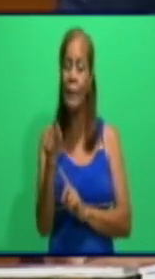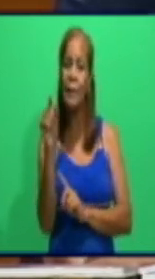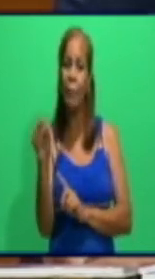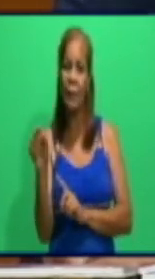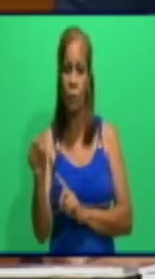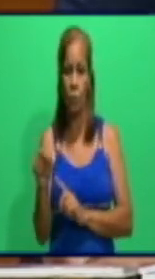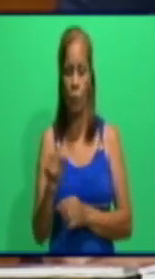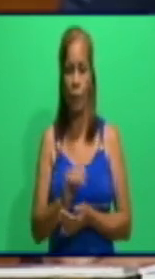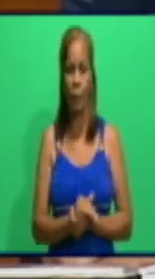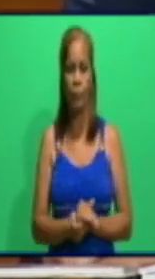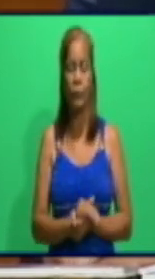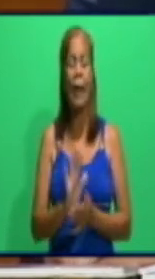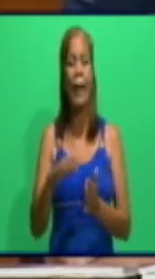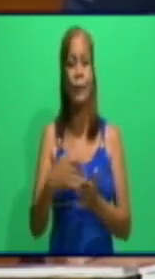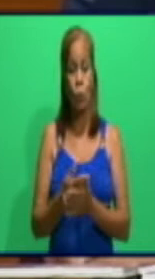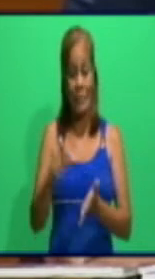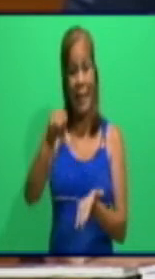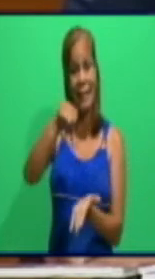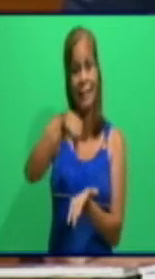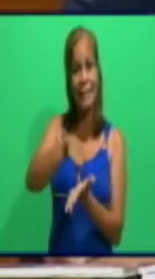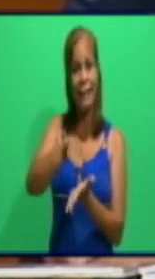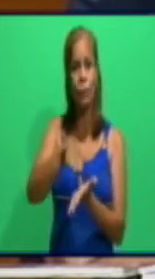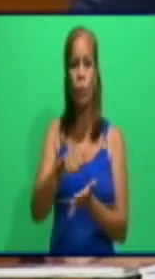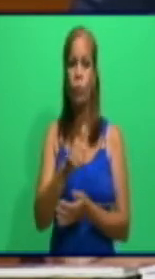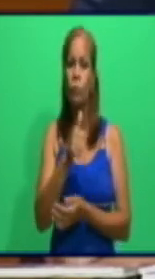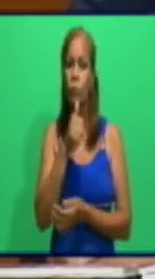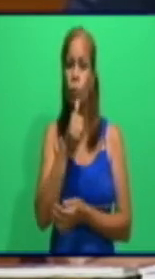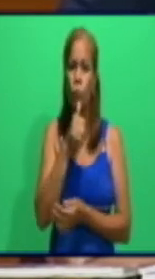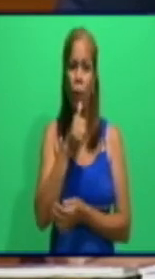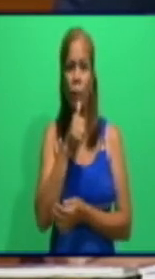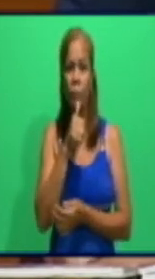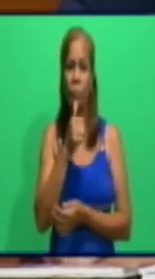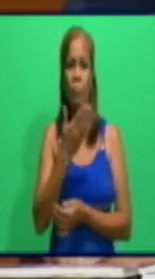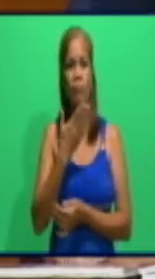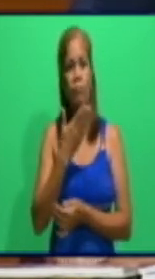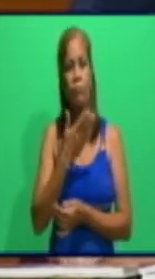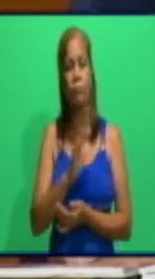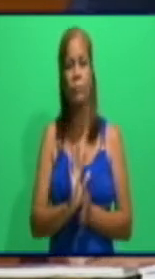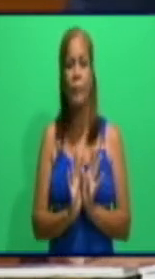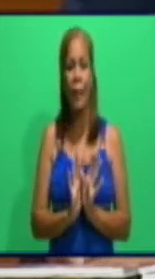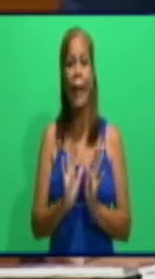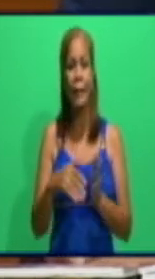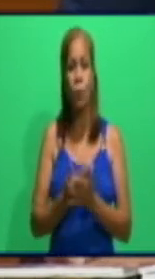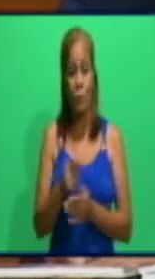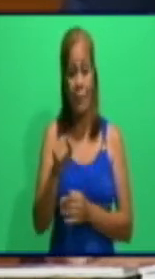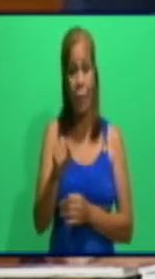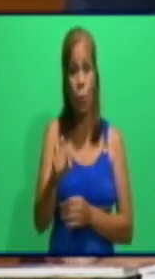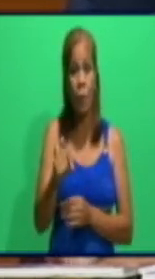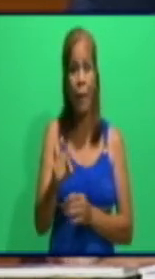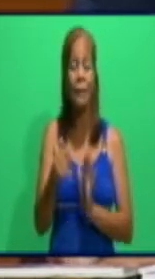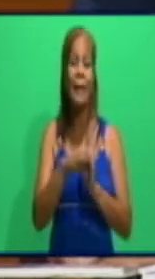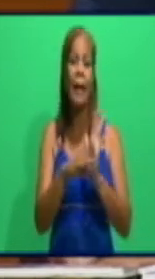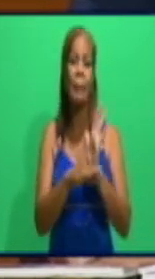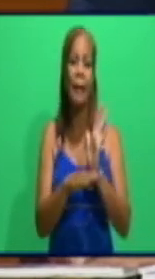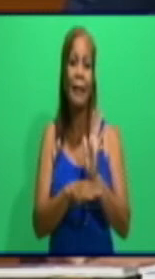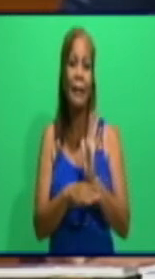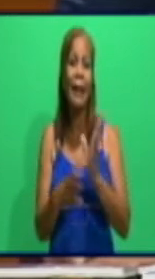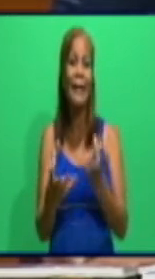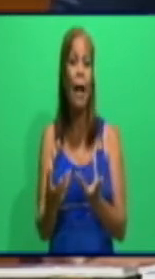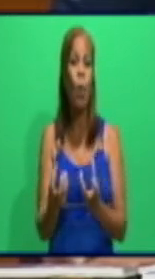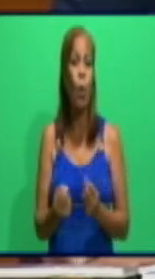En el centro de sospechosos, nuestros centros de sospechosos, precisamente una de las estrategias que tomó el país